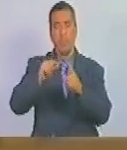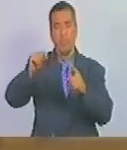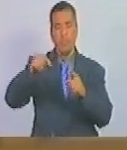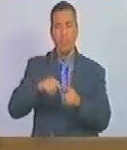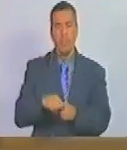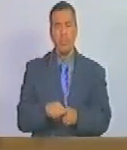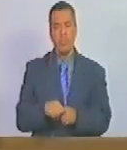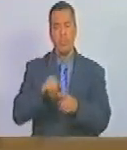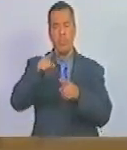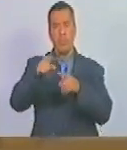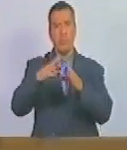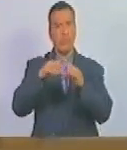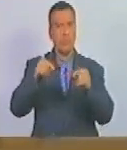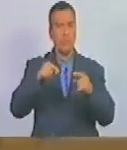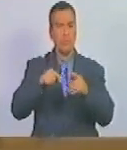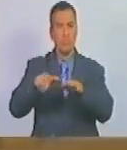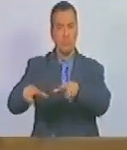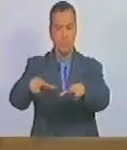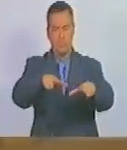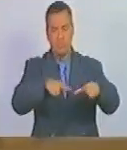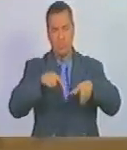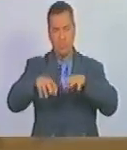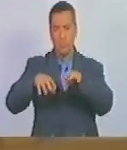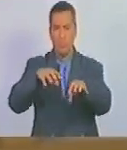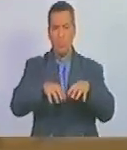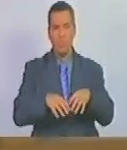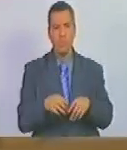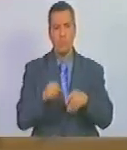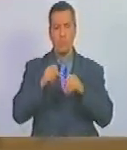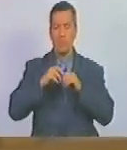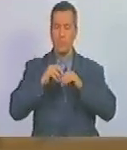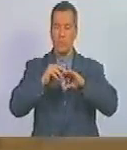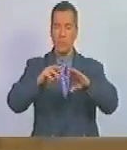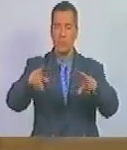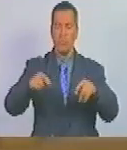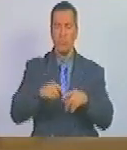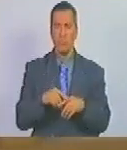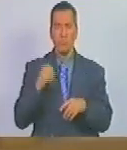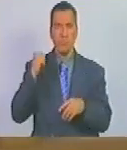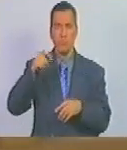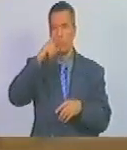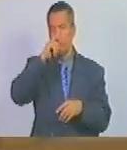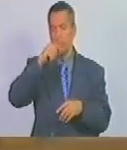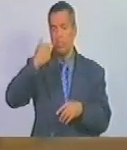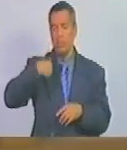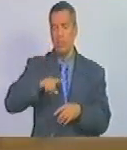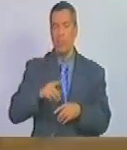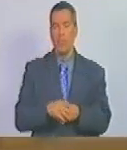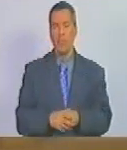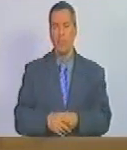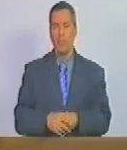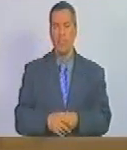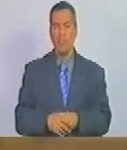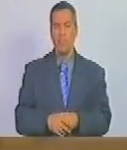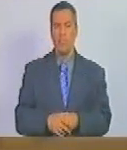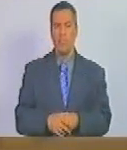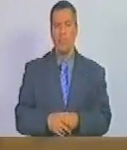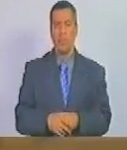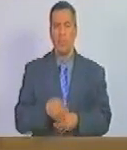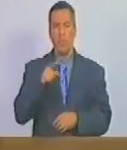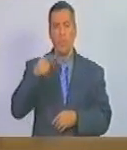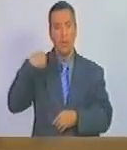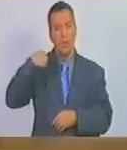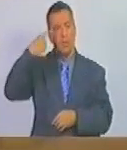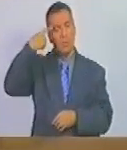contra todos los territorios de esta sagrada tierra milenaria de tal forma que ellos